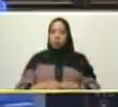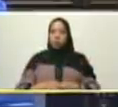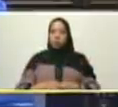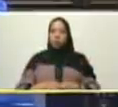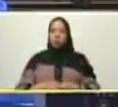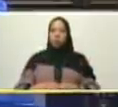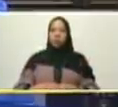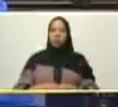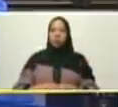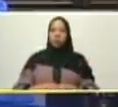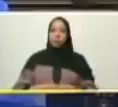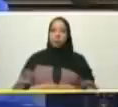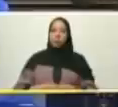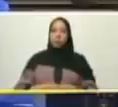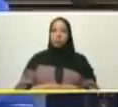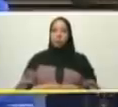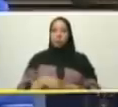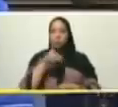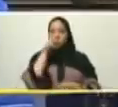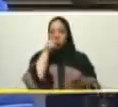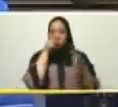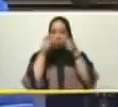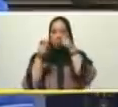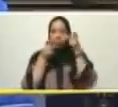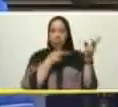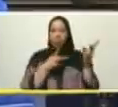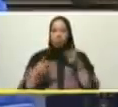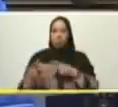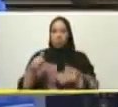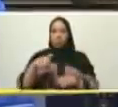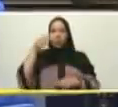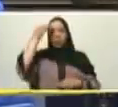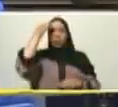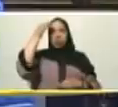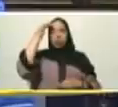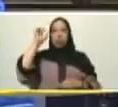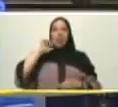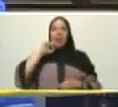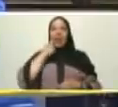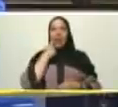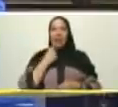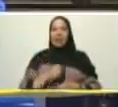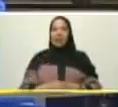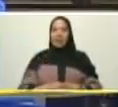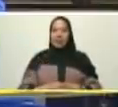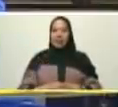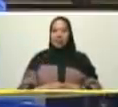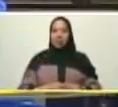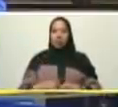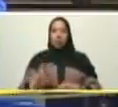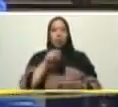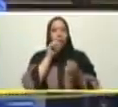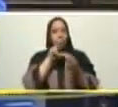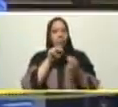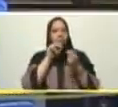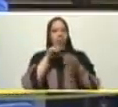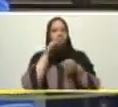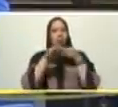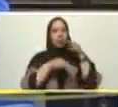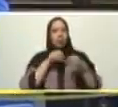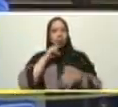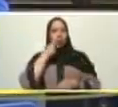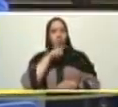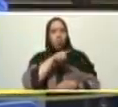ministro Marquez hágame el favor y lo invita para hablar con él y saber su secreto me tienes que contar tu